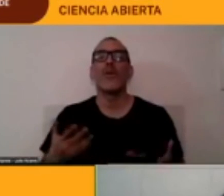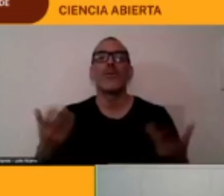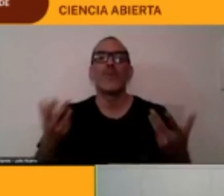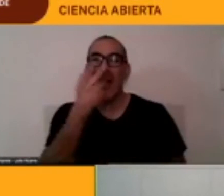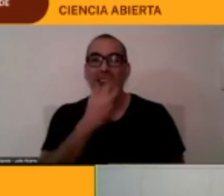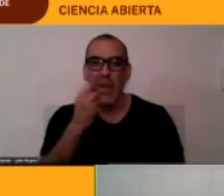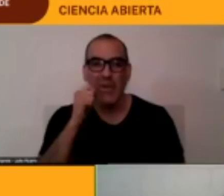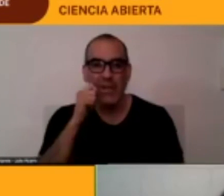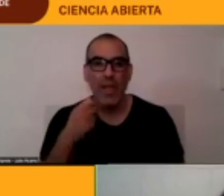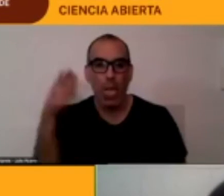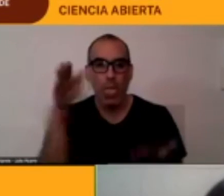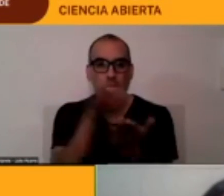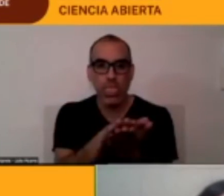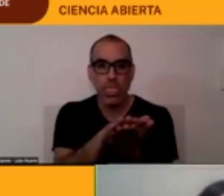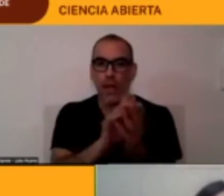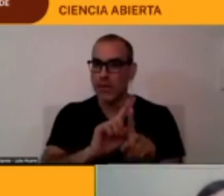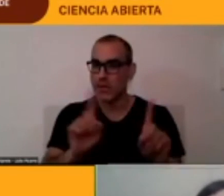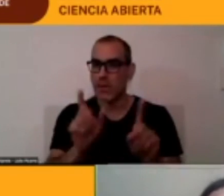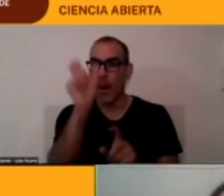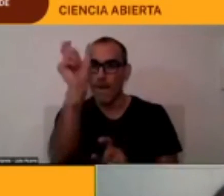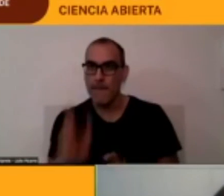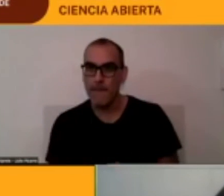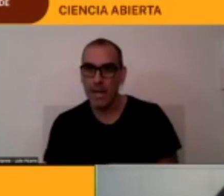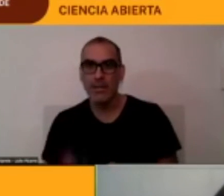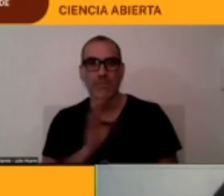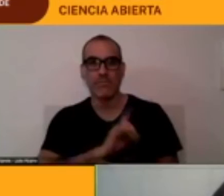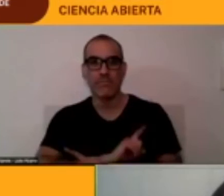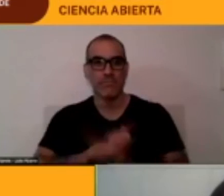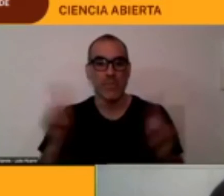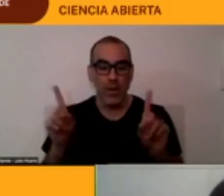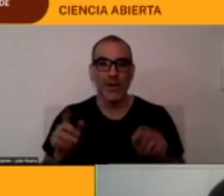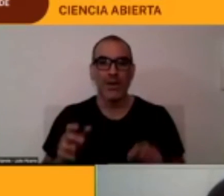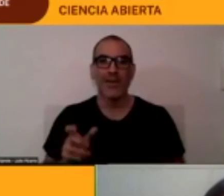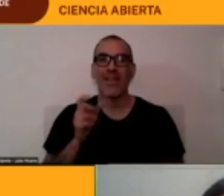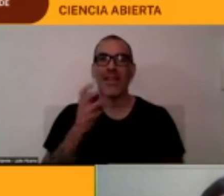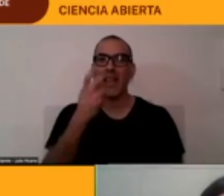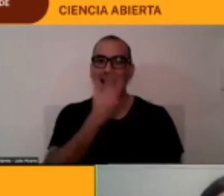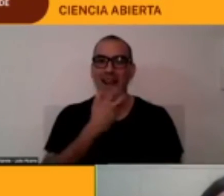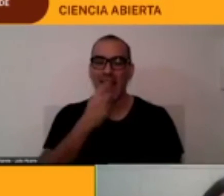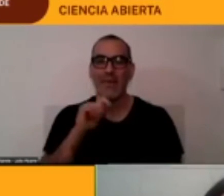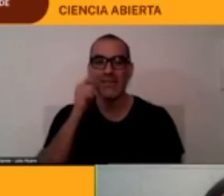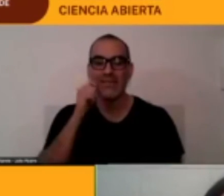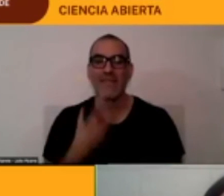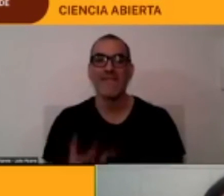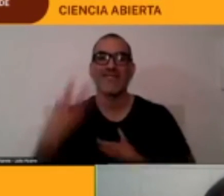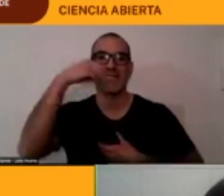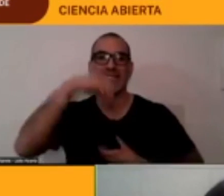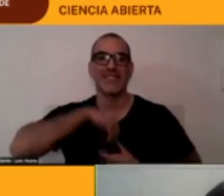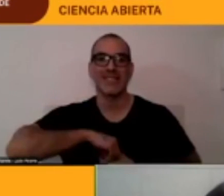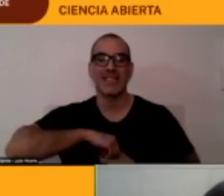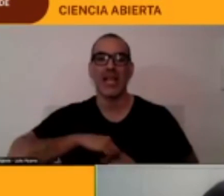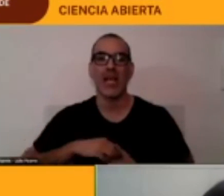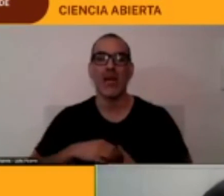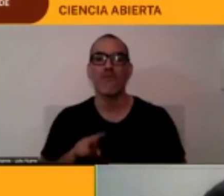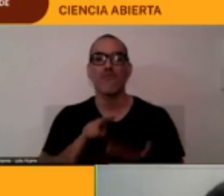palabras en un diccionario una lengua refleja identidad estilo de vida cosmovisión